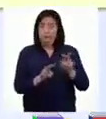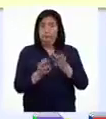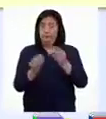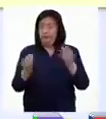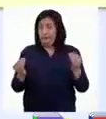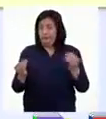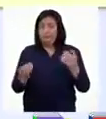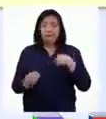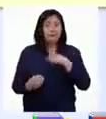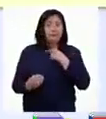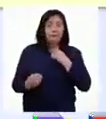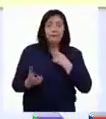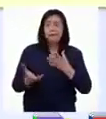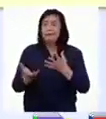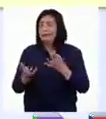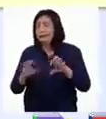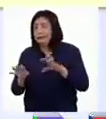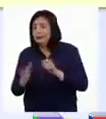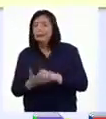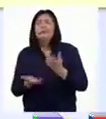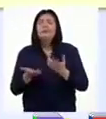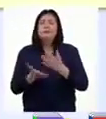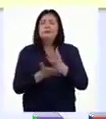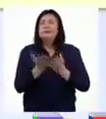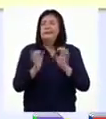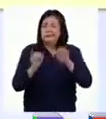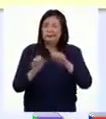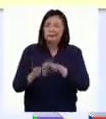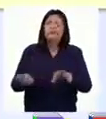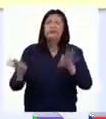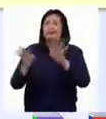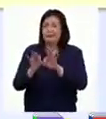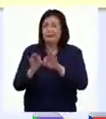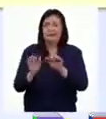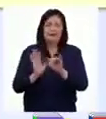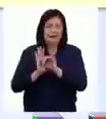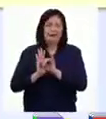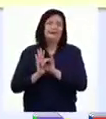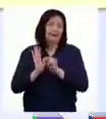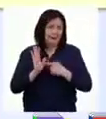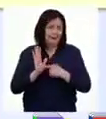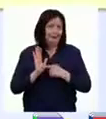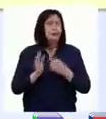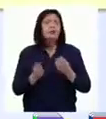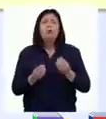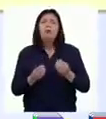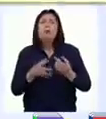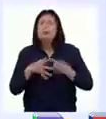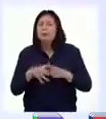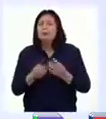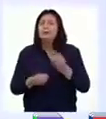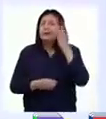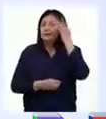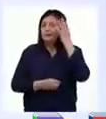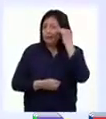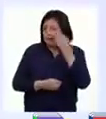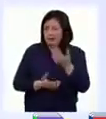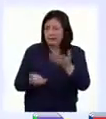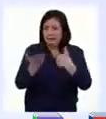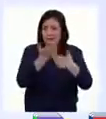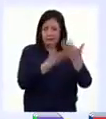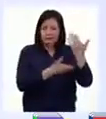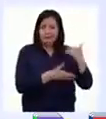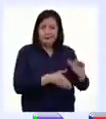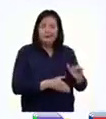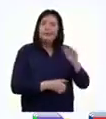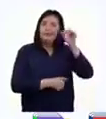muchos de nuestros gustos e intereses son una parte importante de nuestra identidad y se originan en experiencias pasadas que